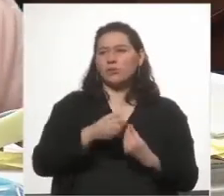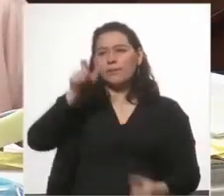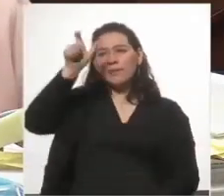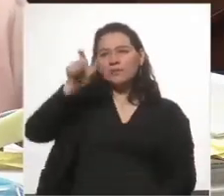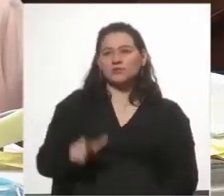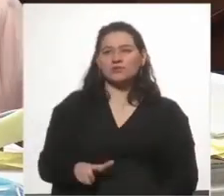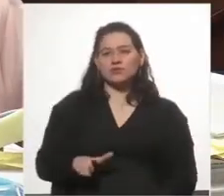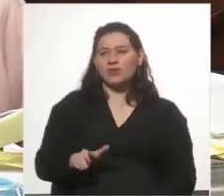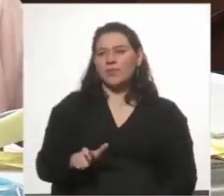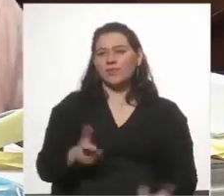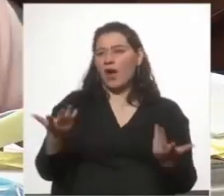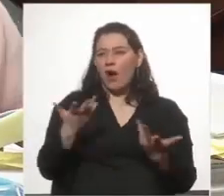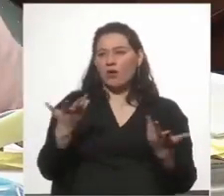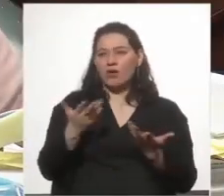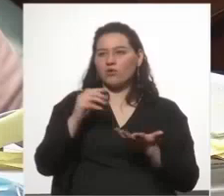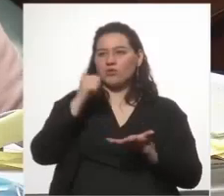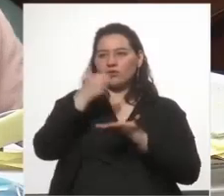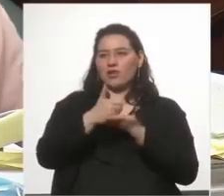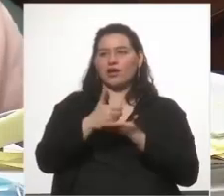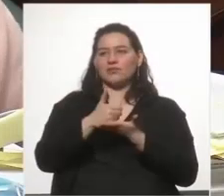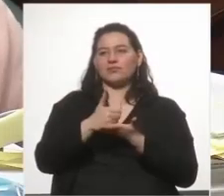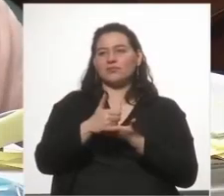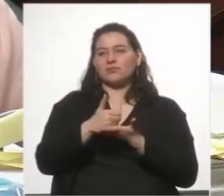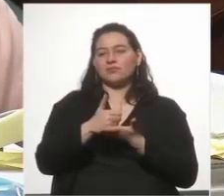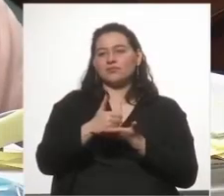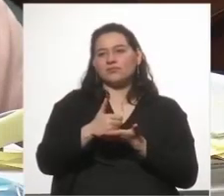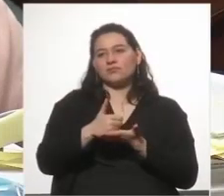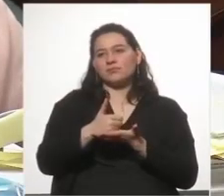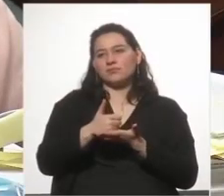no tenerlo como lo teníamos en la Cámara,